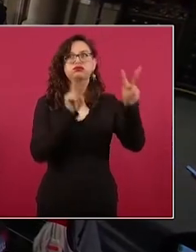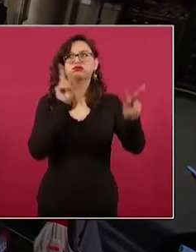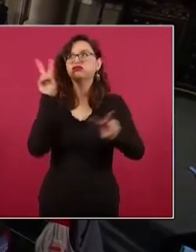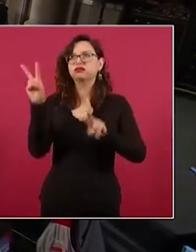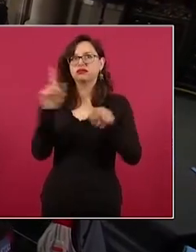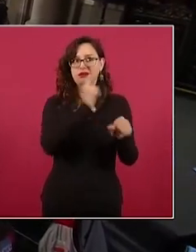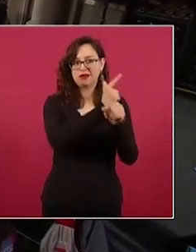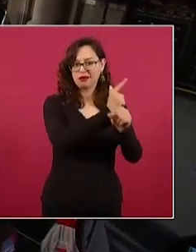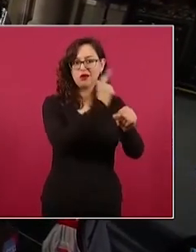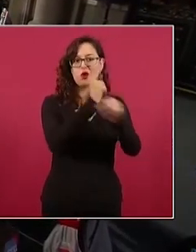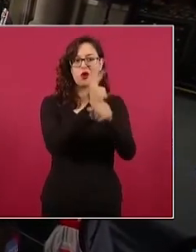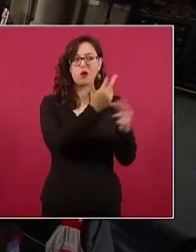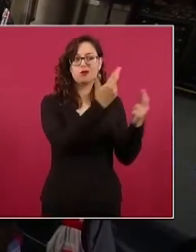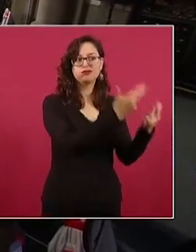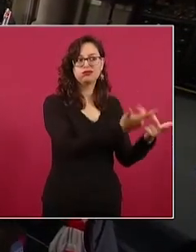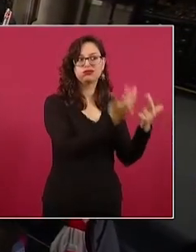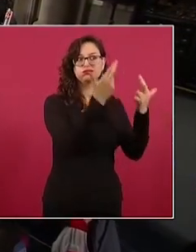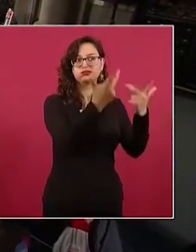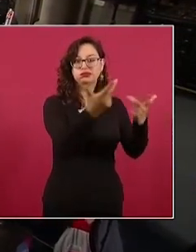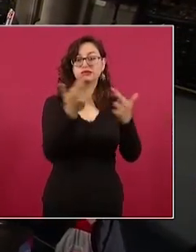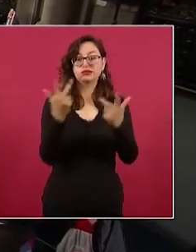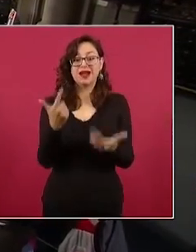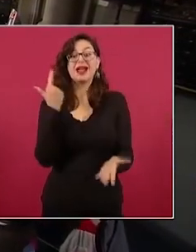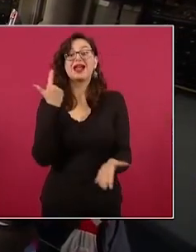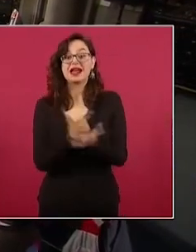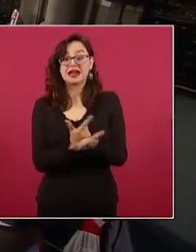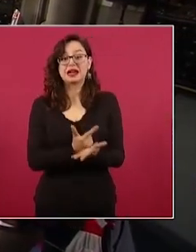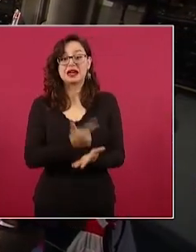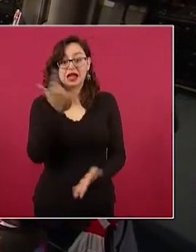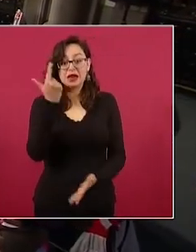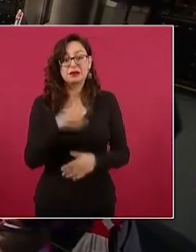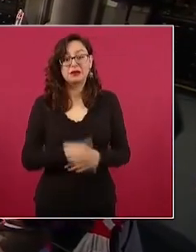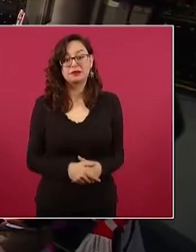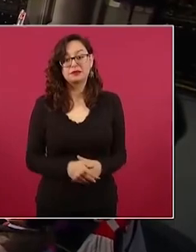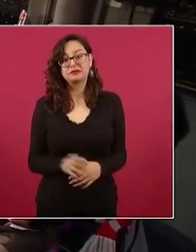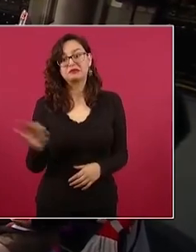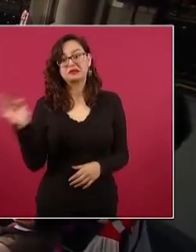Entonces y lo otro es apuntalarlo.